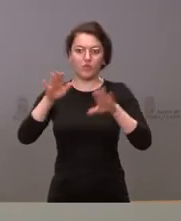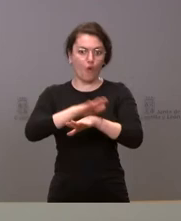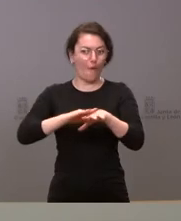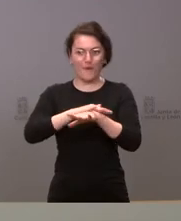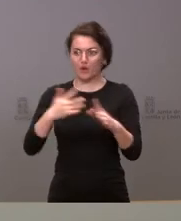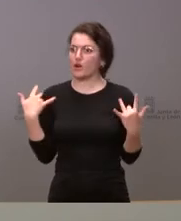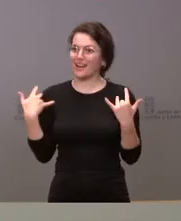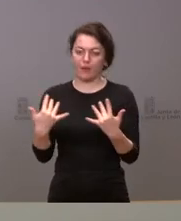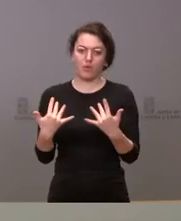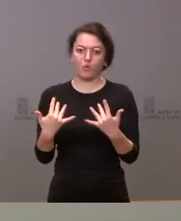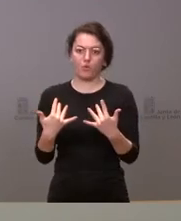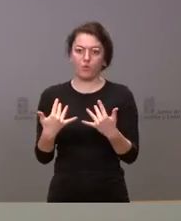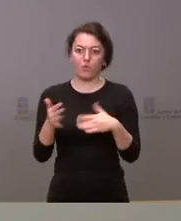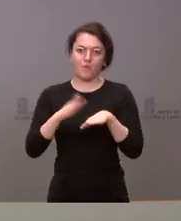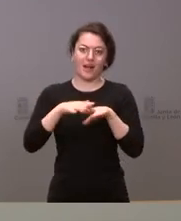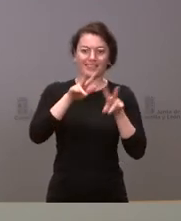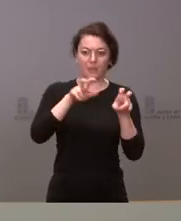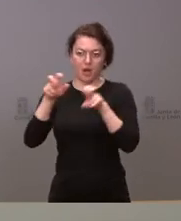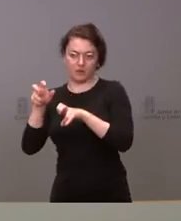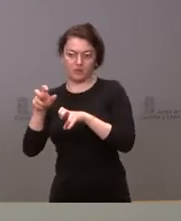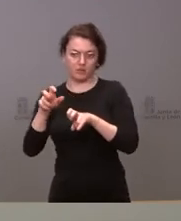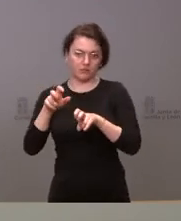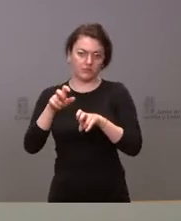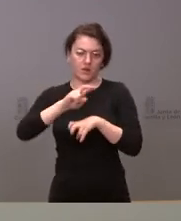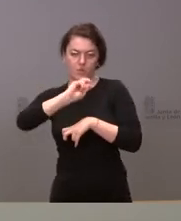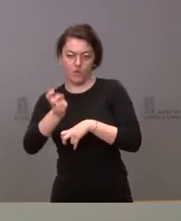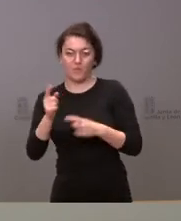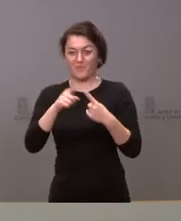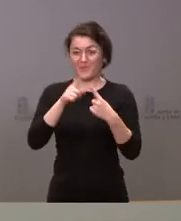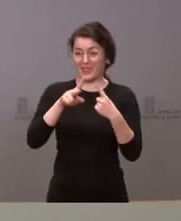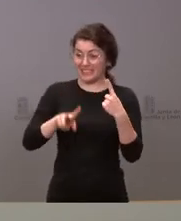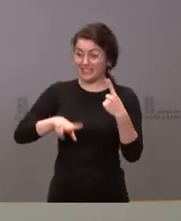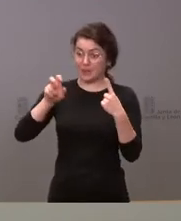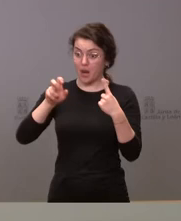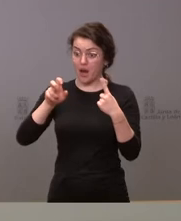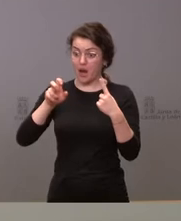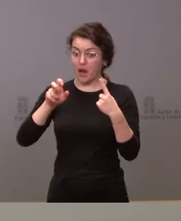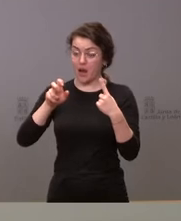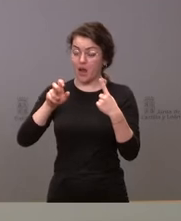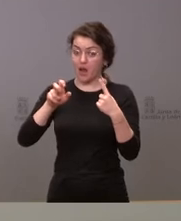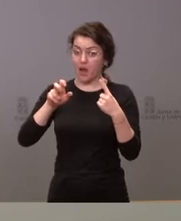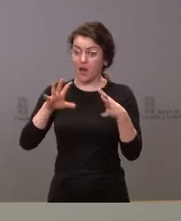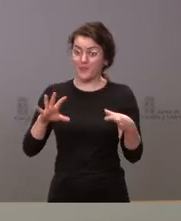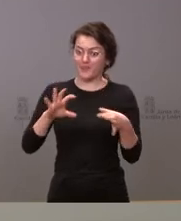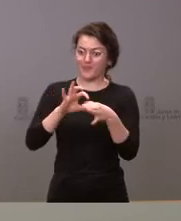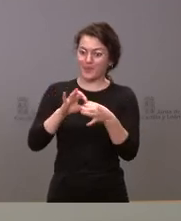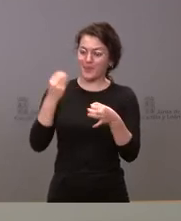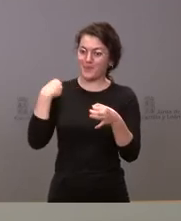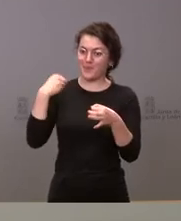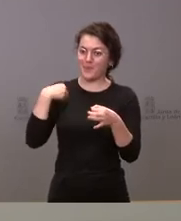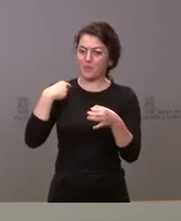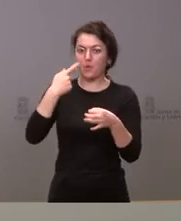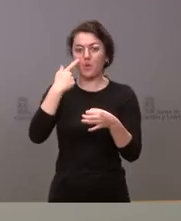con un par de asuntos. El primero de ellos serían unas cuestiones relativas a aspectos de